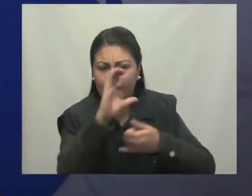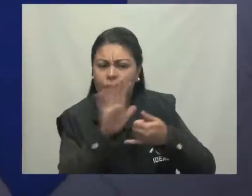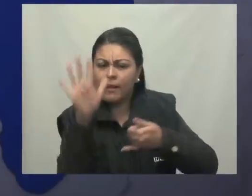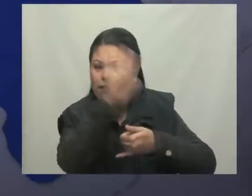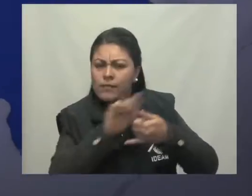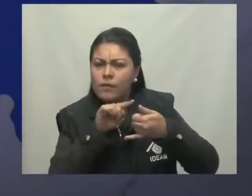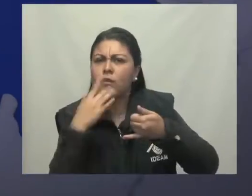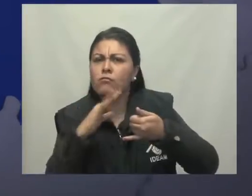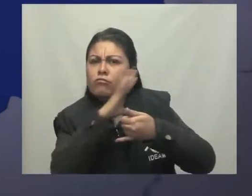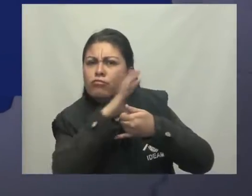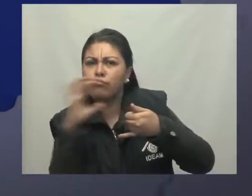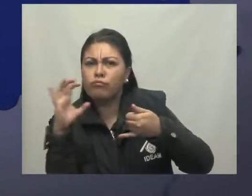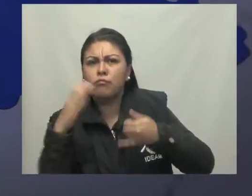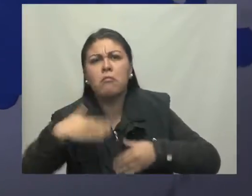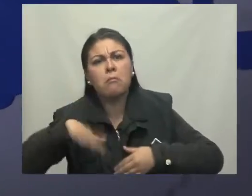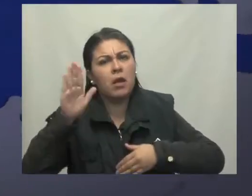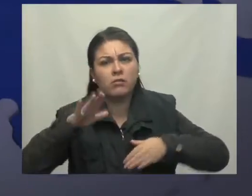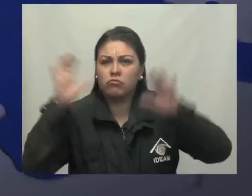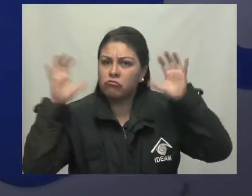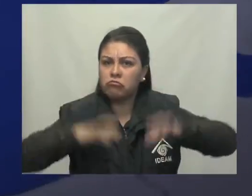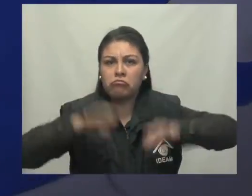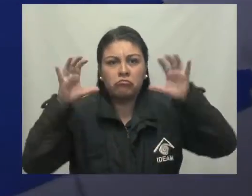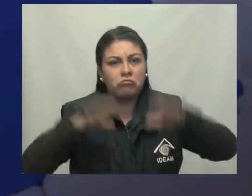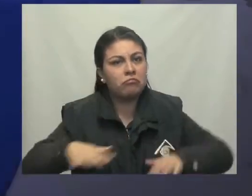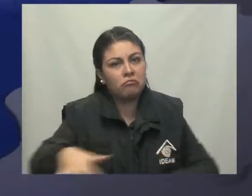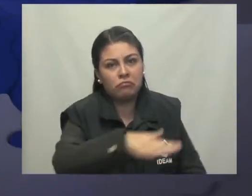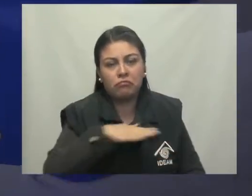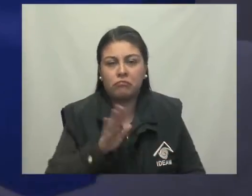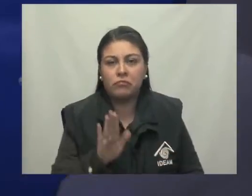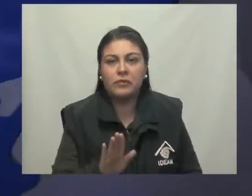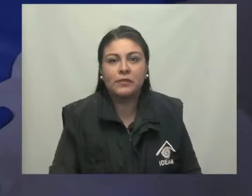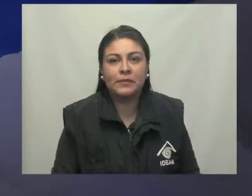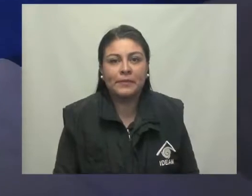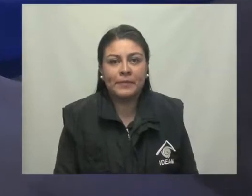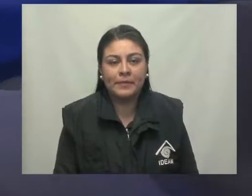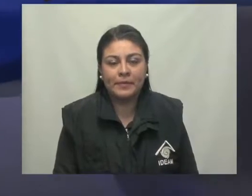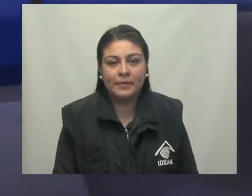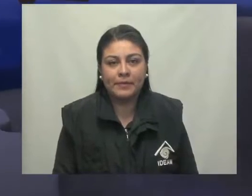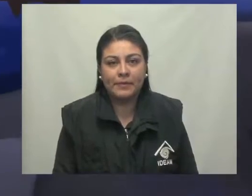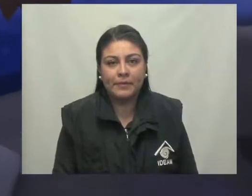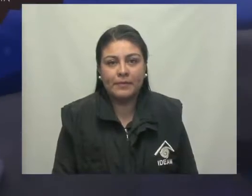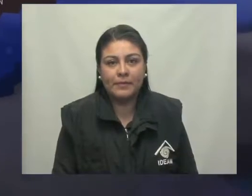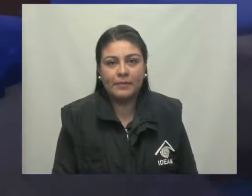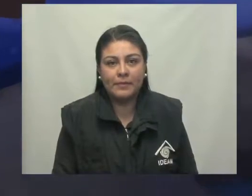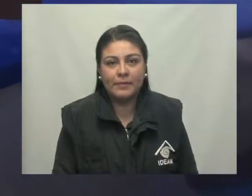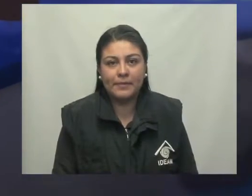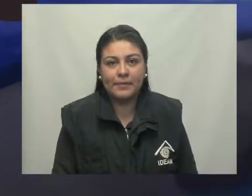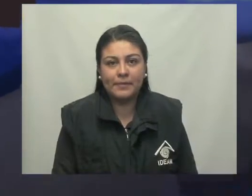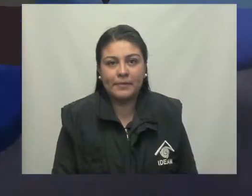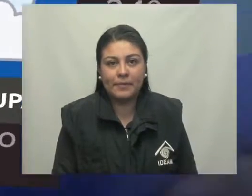de la ciudad de México.